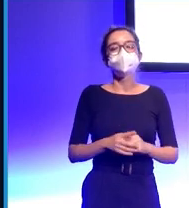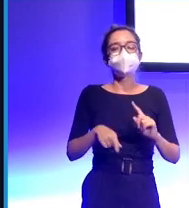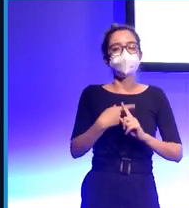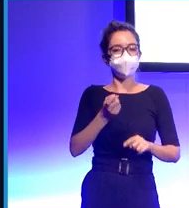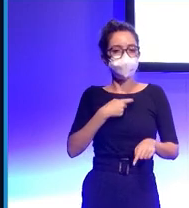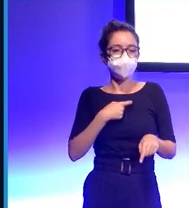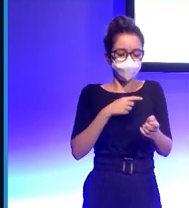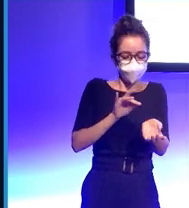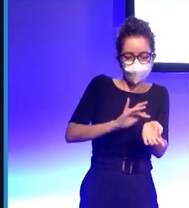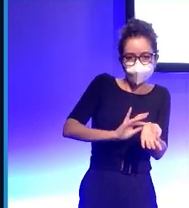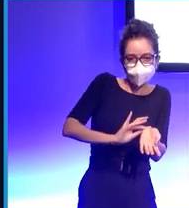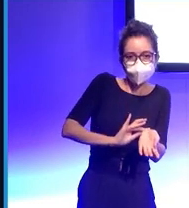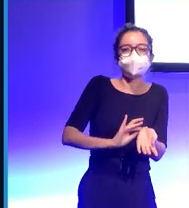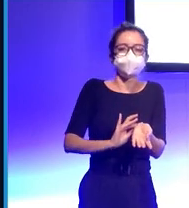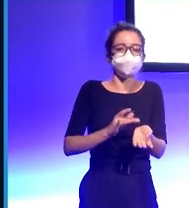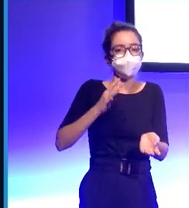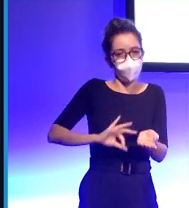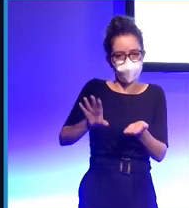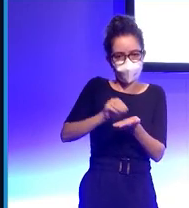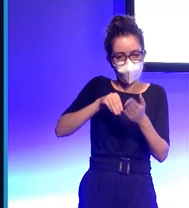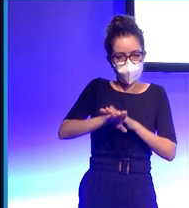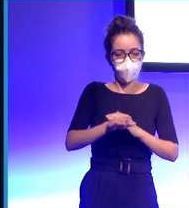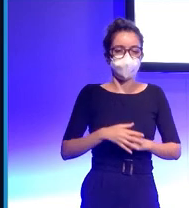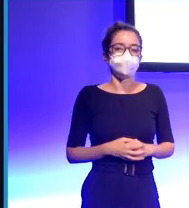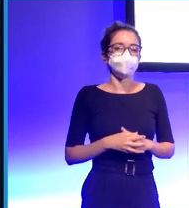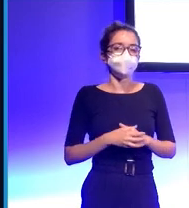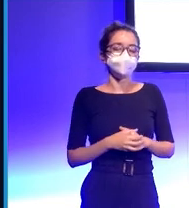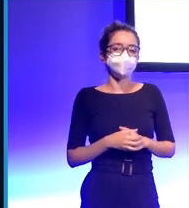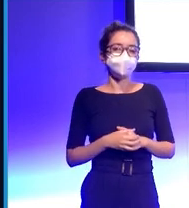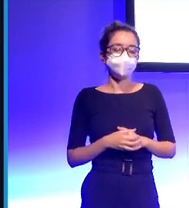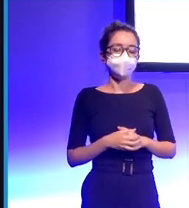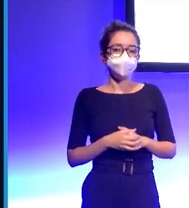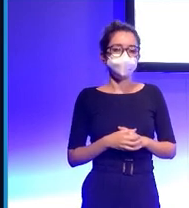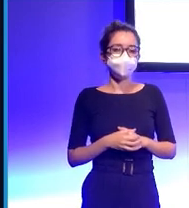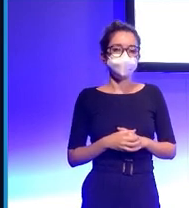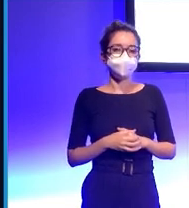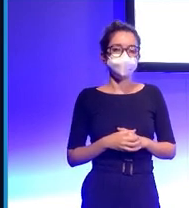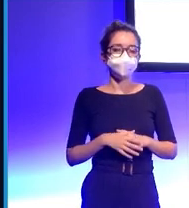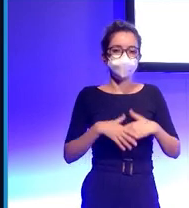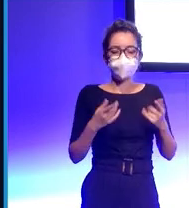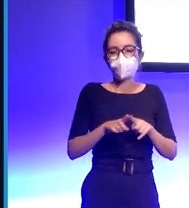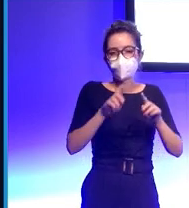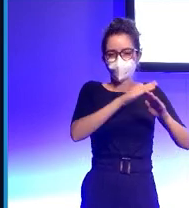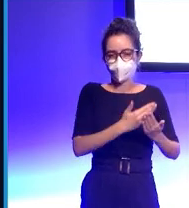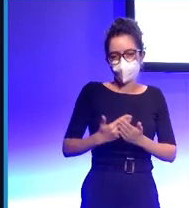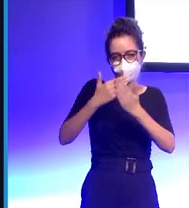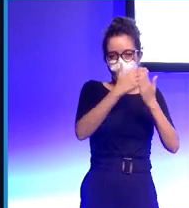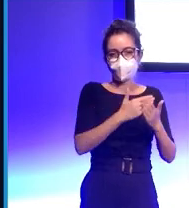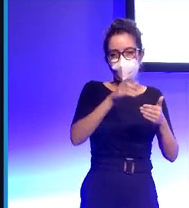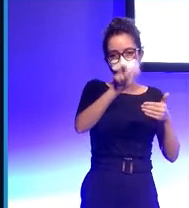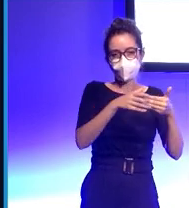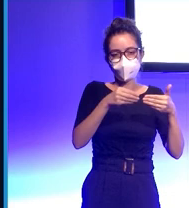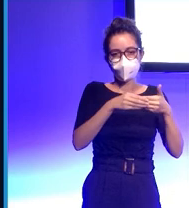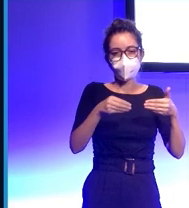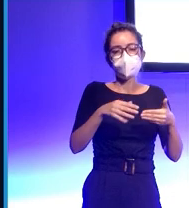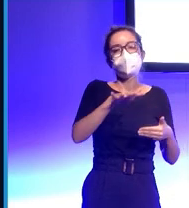vitales. Entonces actualmente estamos haciendo el estudio de usuario en este caso en el hospital Saint